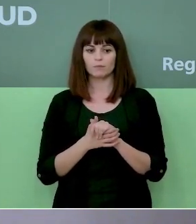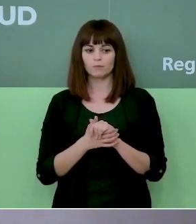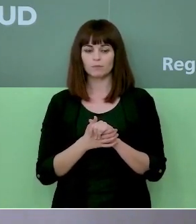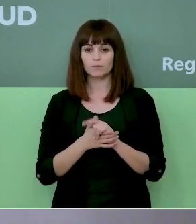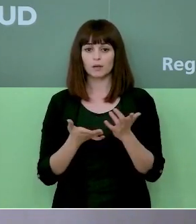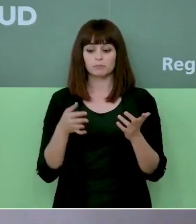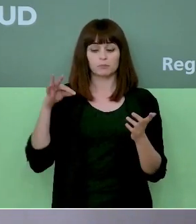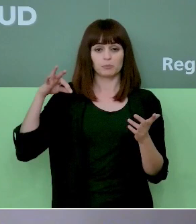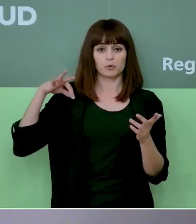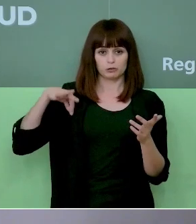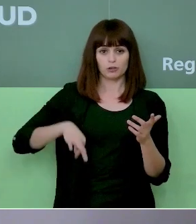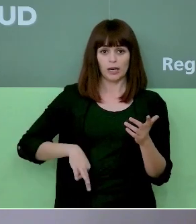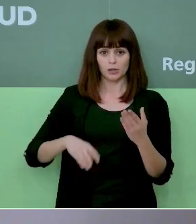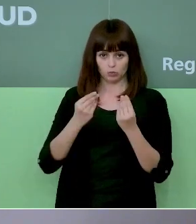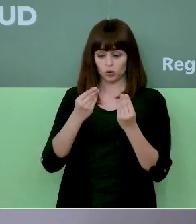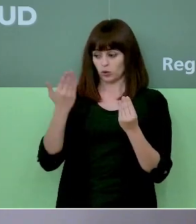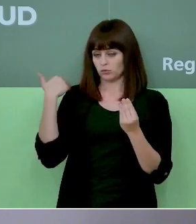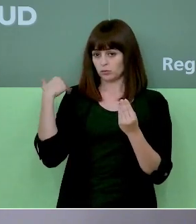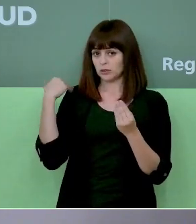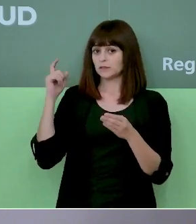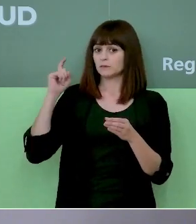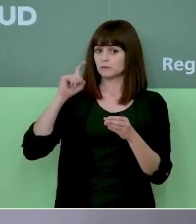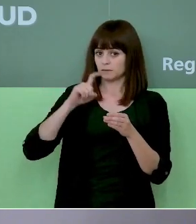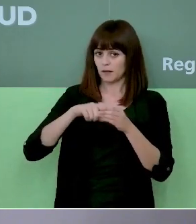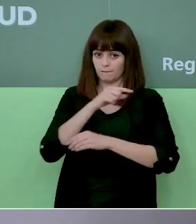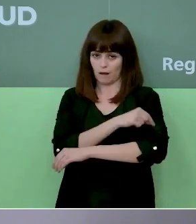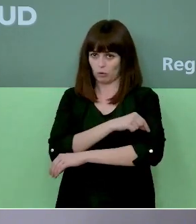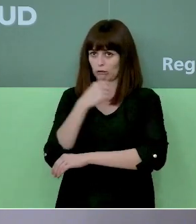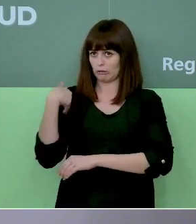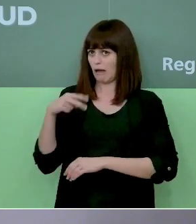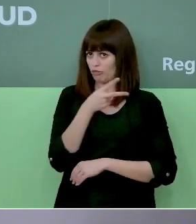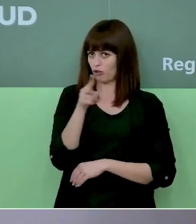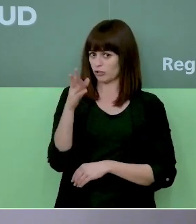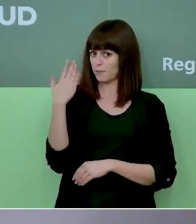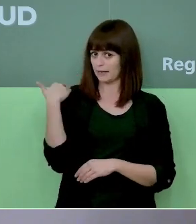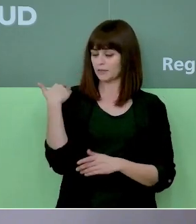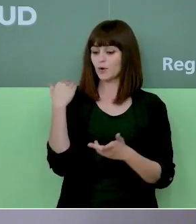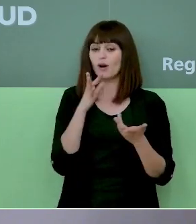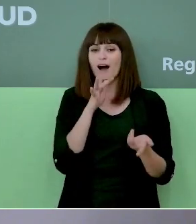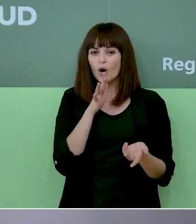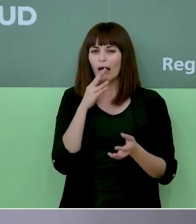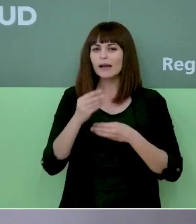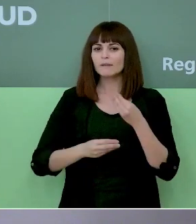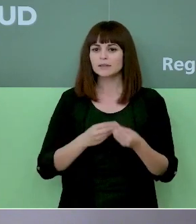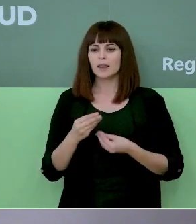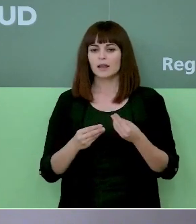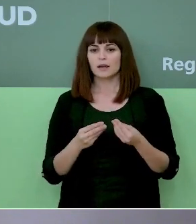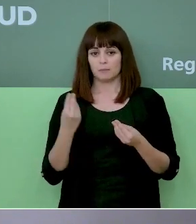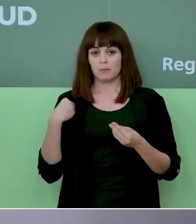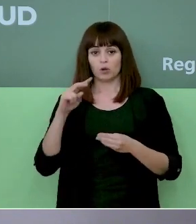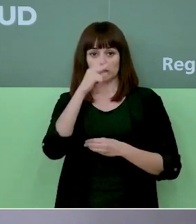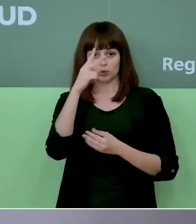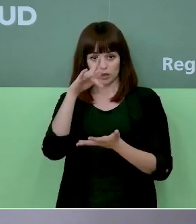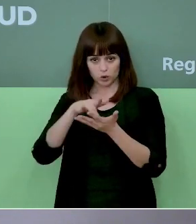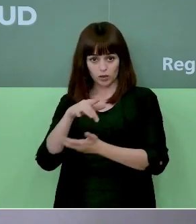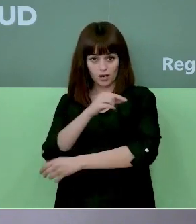de los profesionales se vacunaron en un plazo de tiempo de menos de dos semanas y ahora mismo lo que se va a hacer es administrar esa segunda